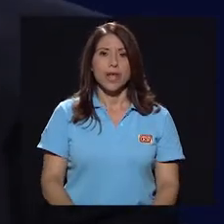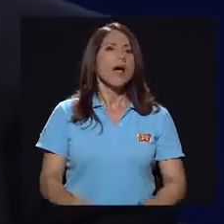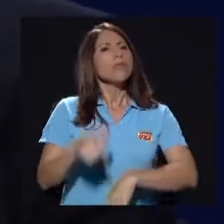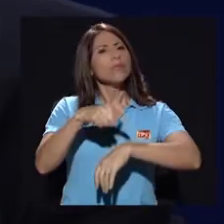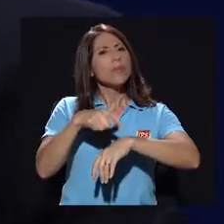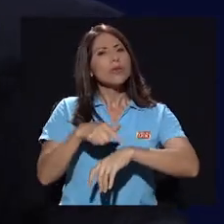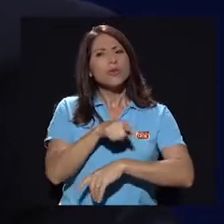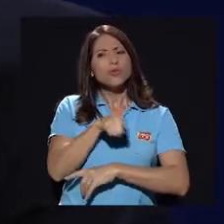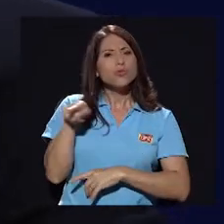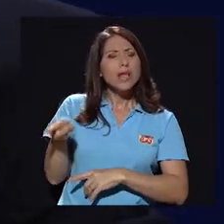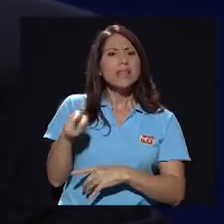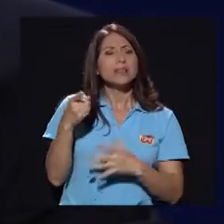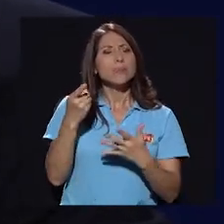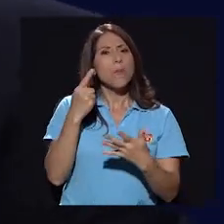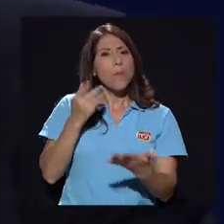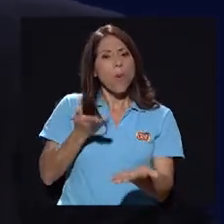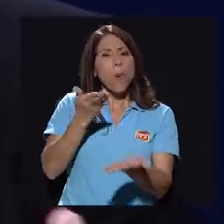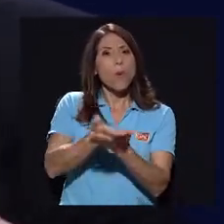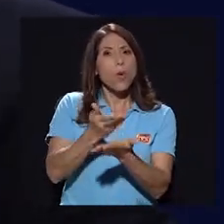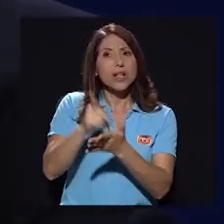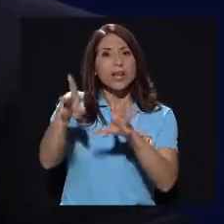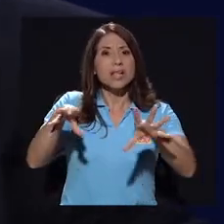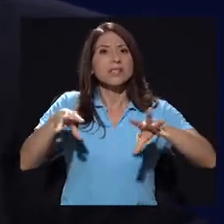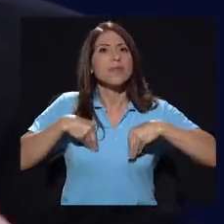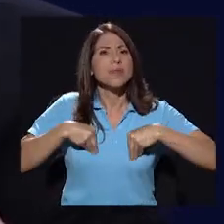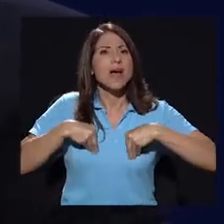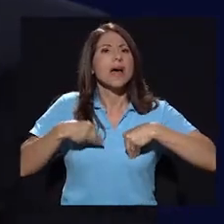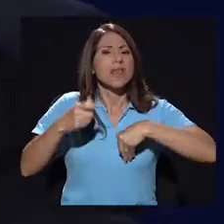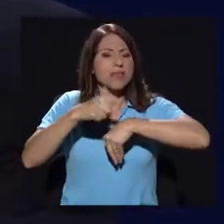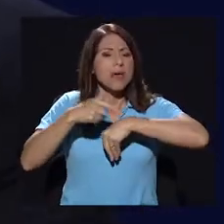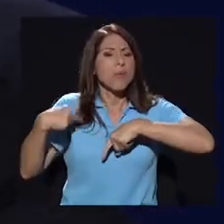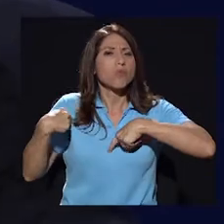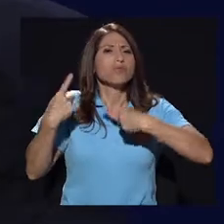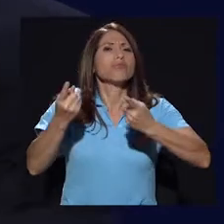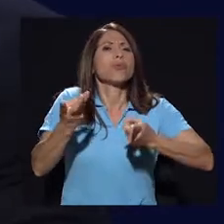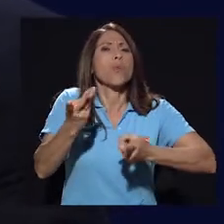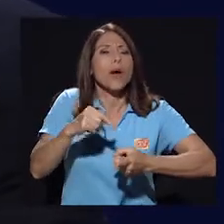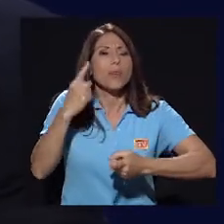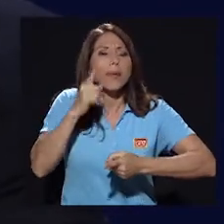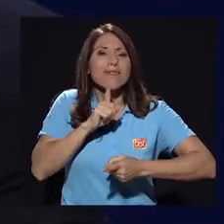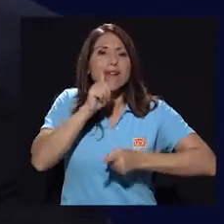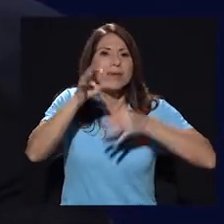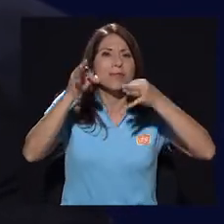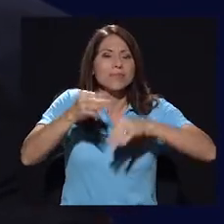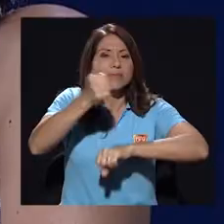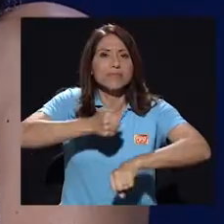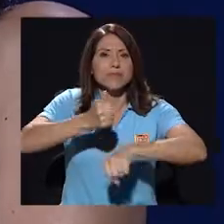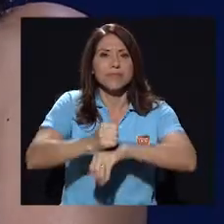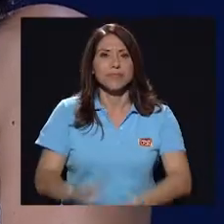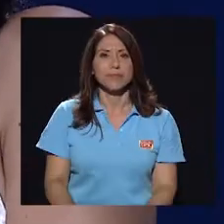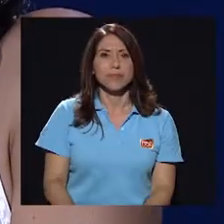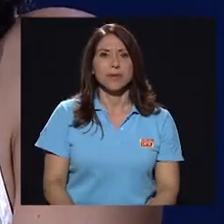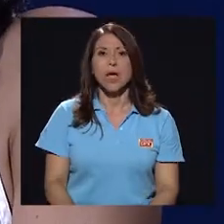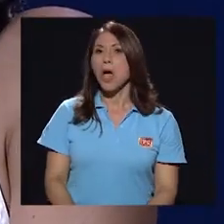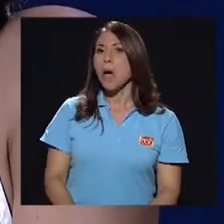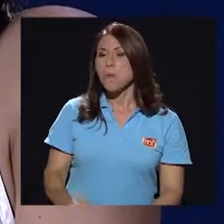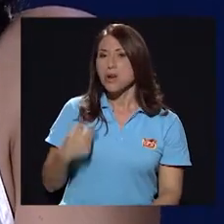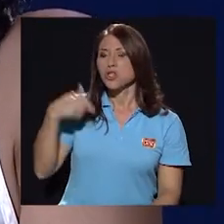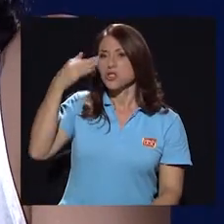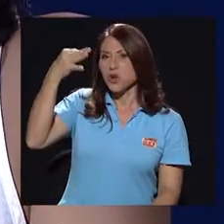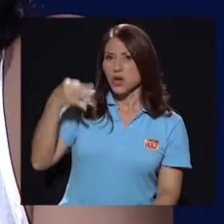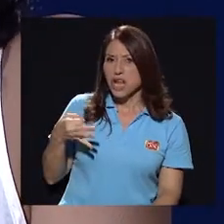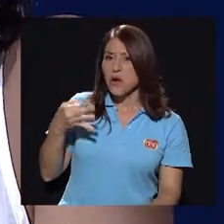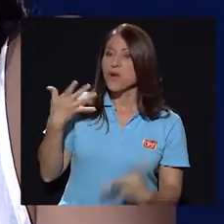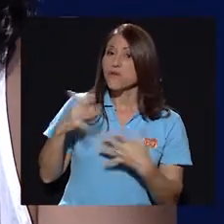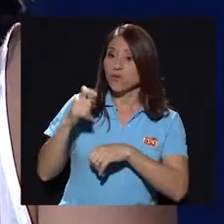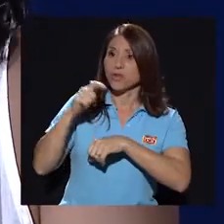que ustedes se lo proponen, que él acepta, ¿cuánto tiempo pasa para ya realmente concretarlo? Bueno, yo creo que